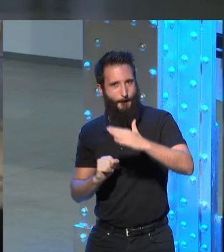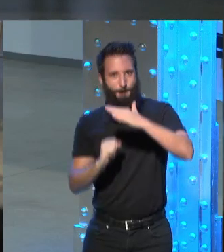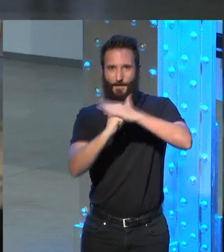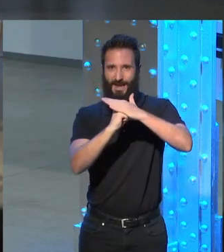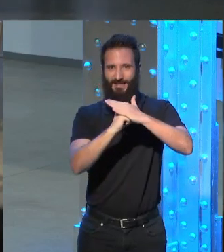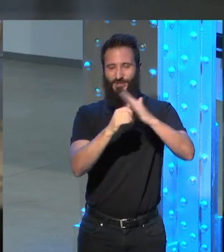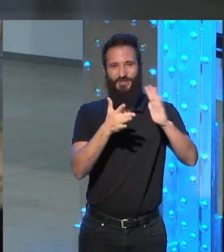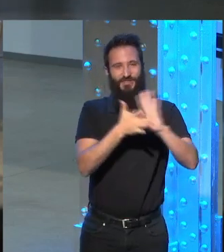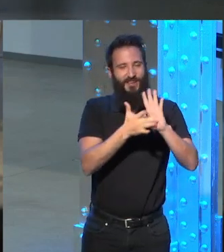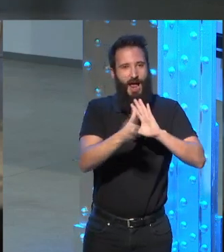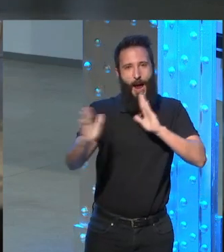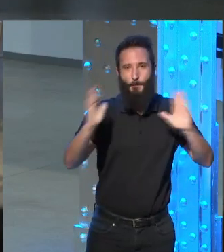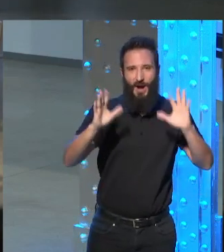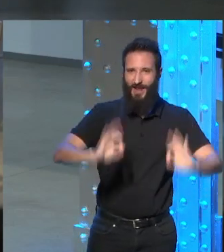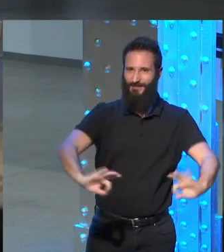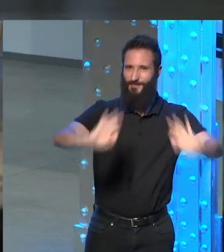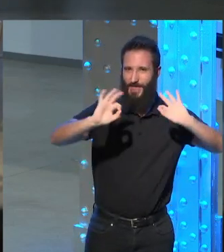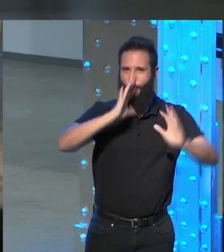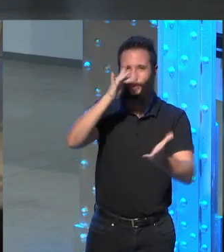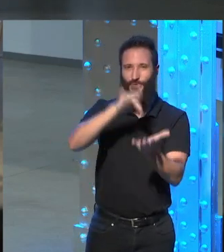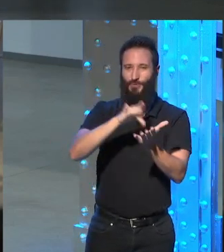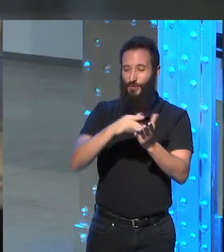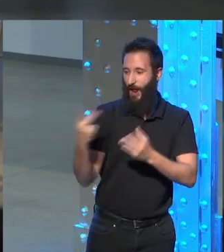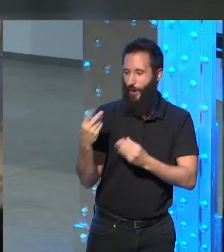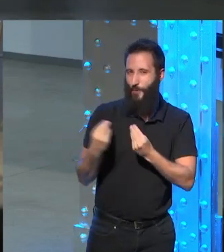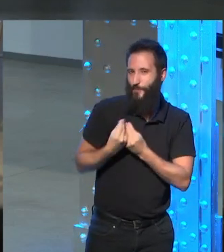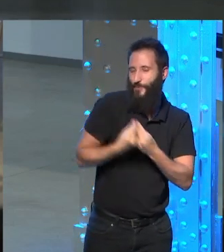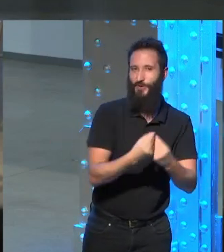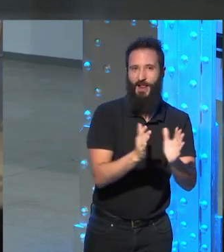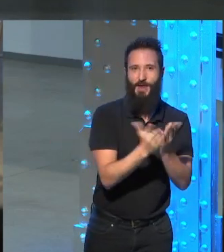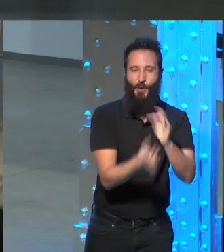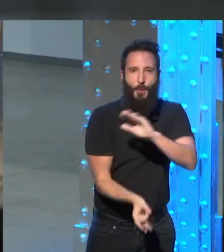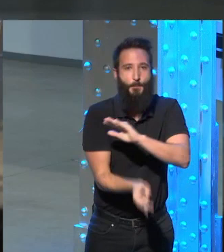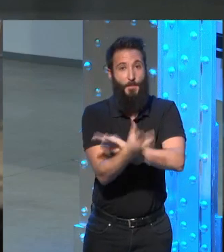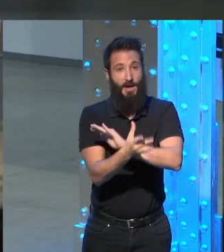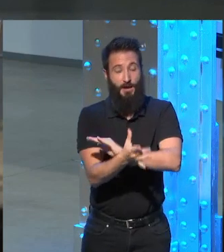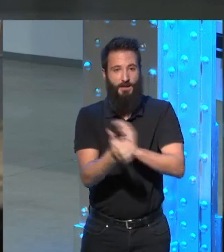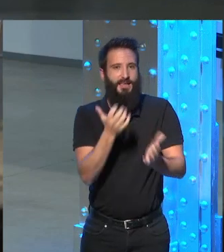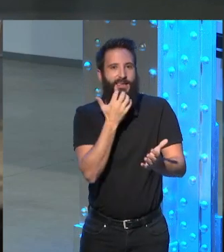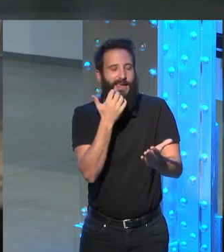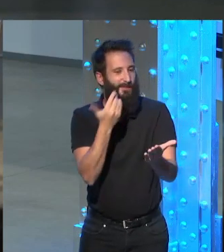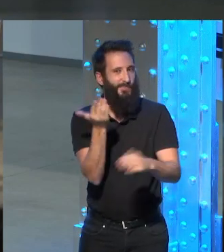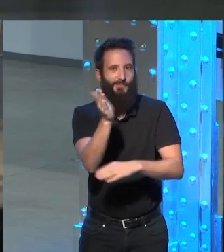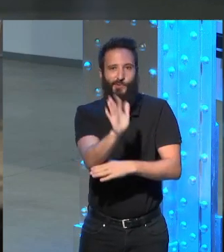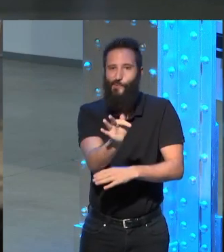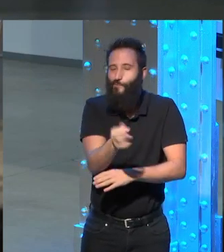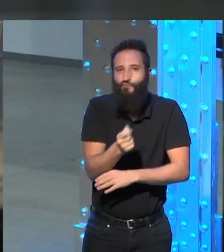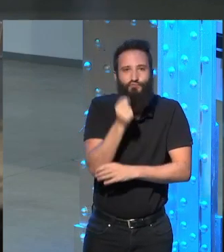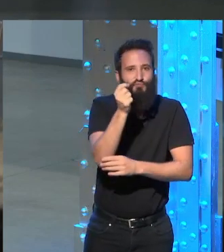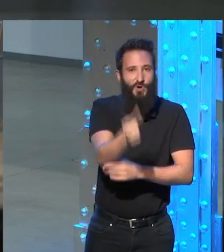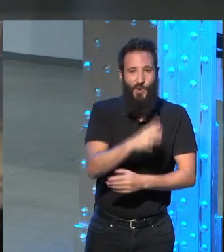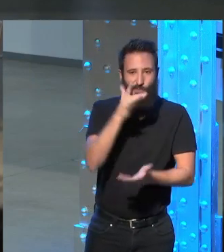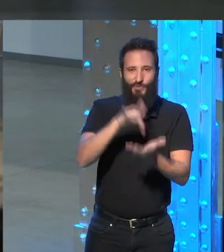en ese momento tan especial que es cuando se hace un libro junto. Hay pocos ejemplos, digamos, de dos personas que